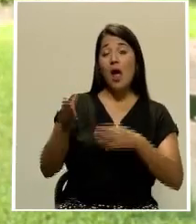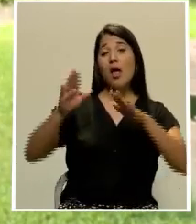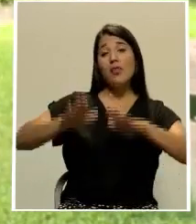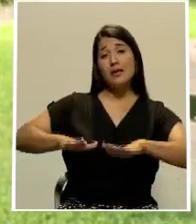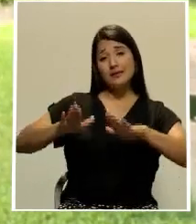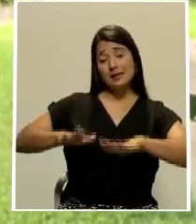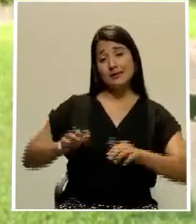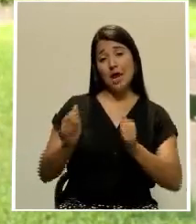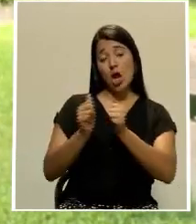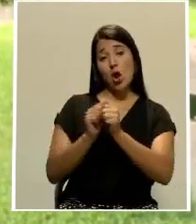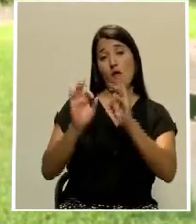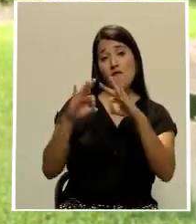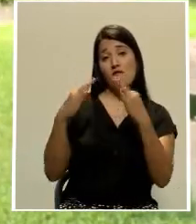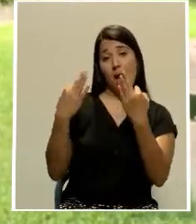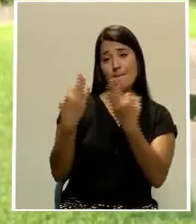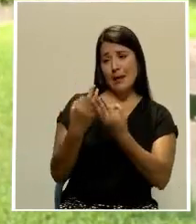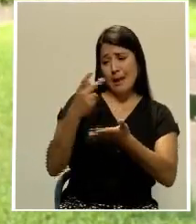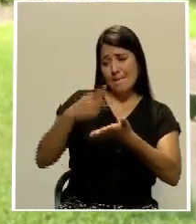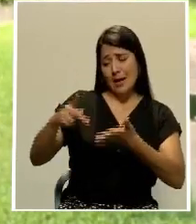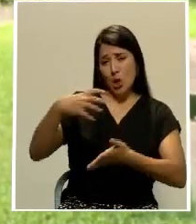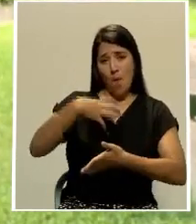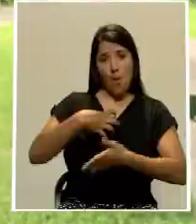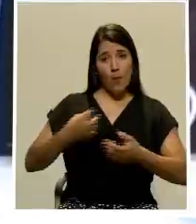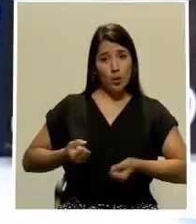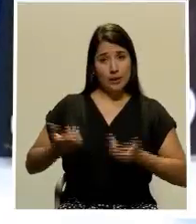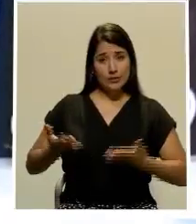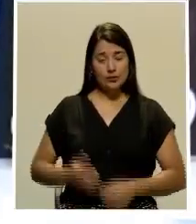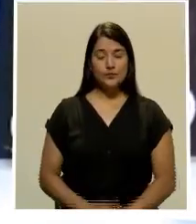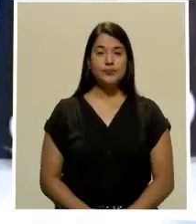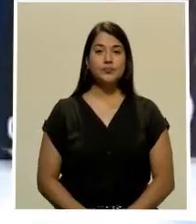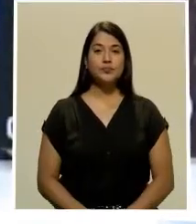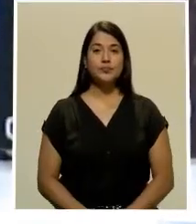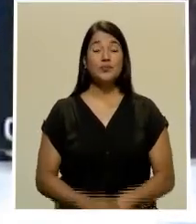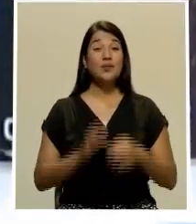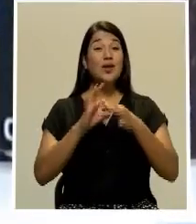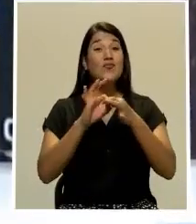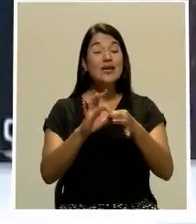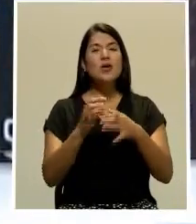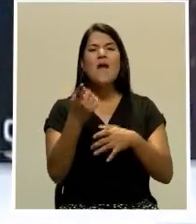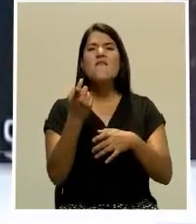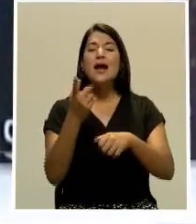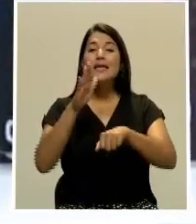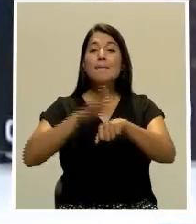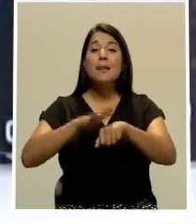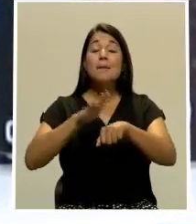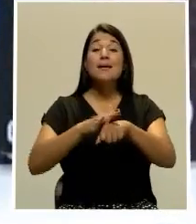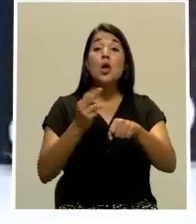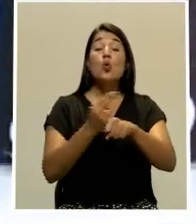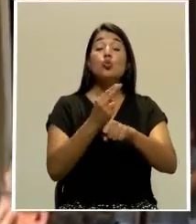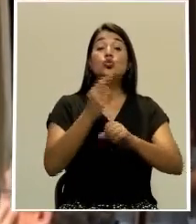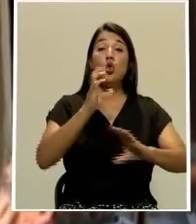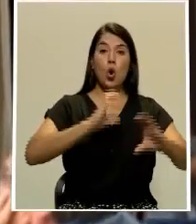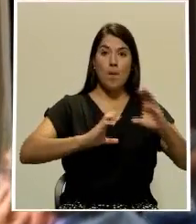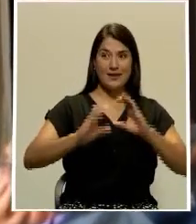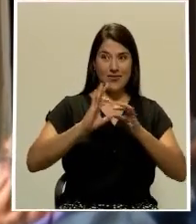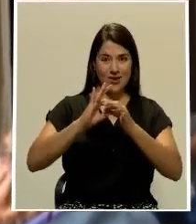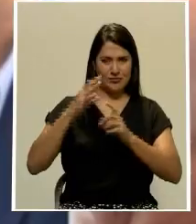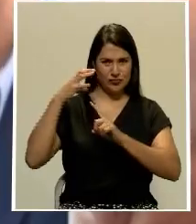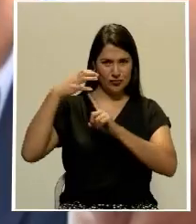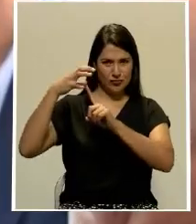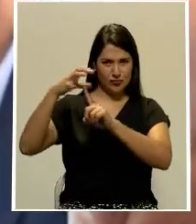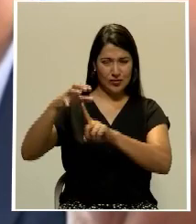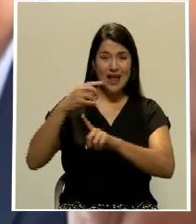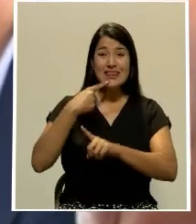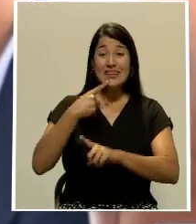descanso con su familia, cubriendo todos sus gastos. Sobre la falta de un permiso de uso comercial de la aeronave, el abogado